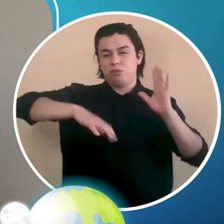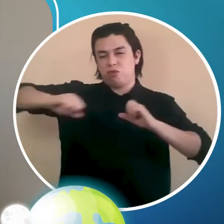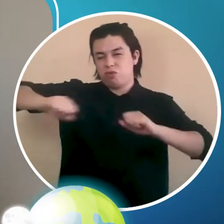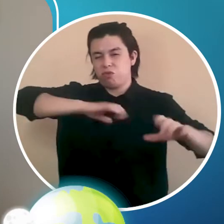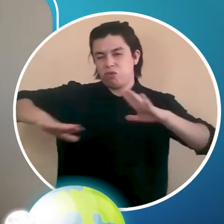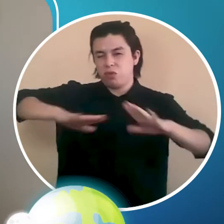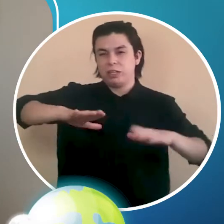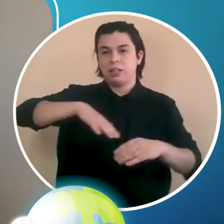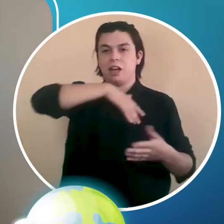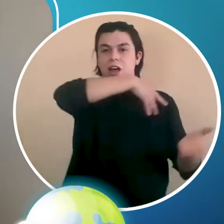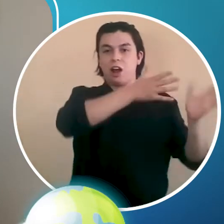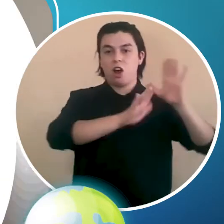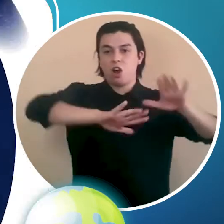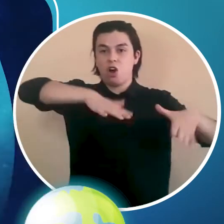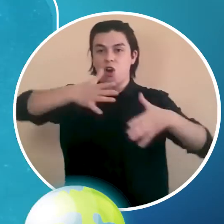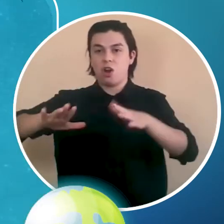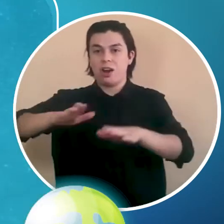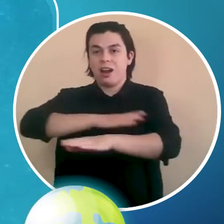experimento.